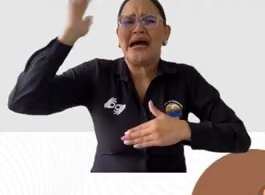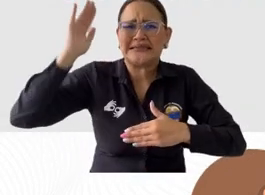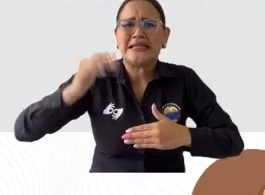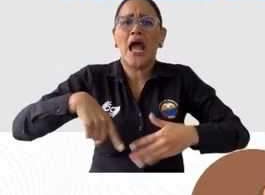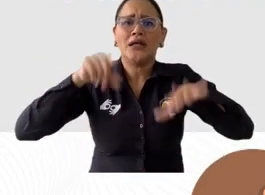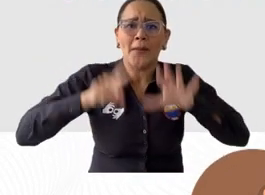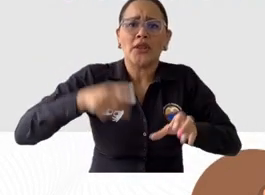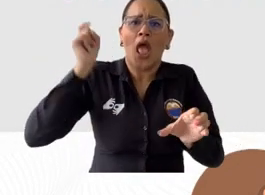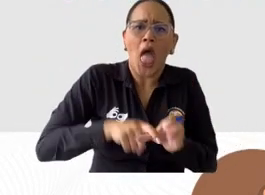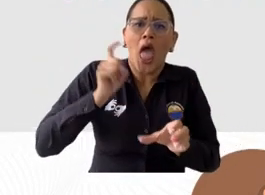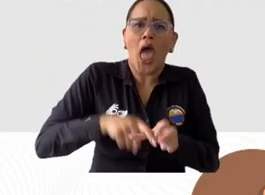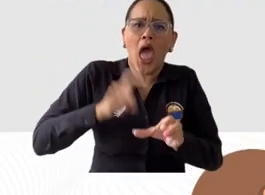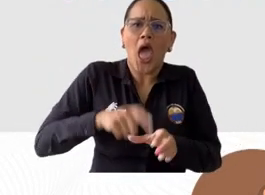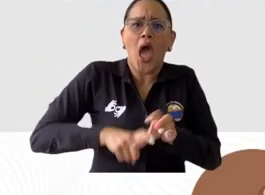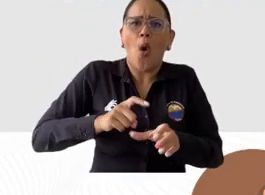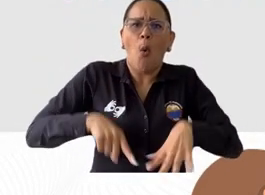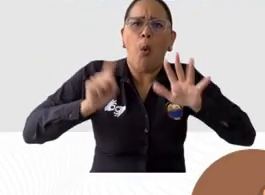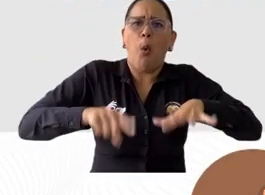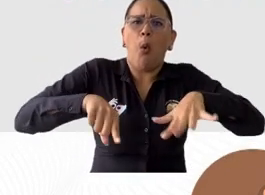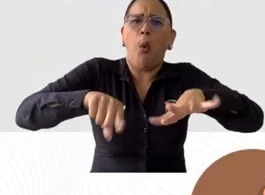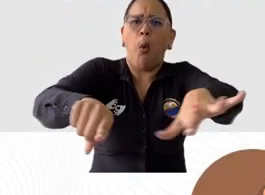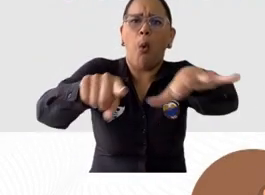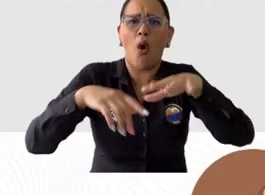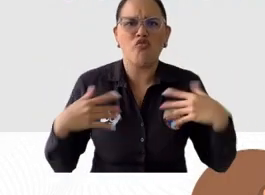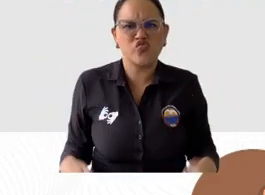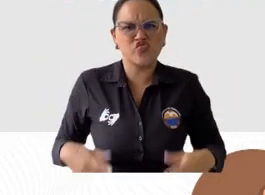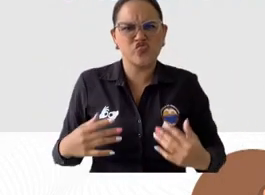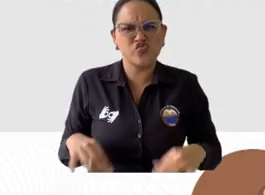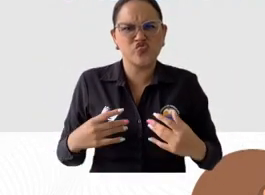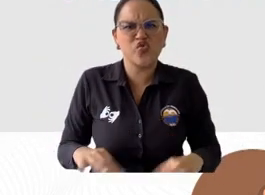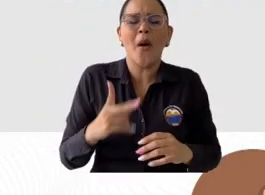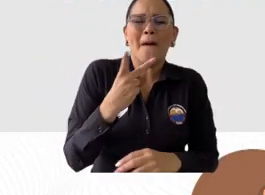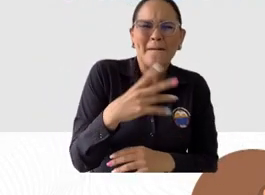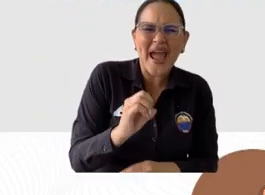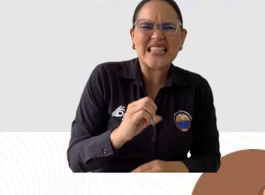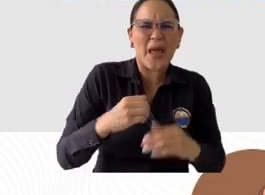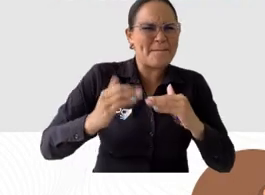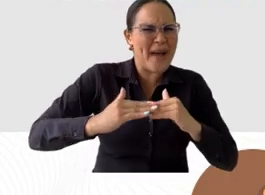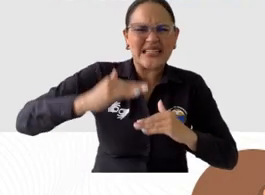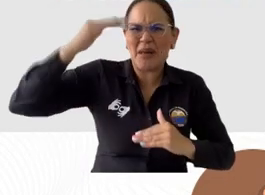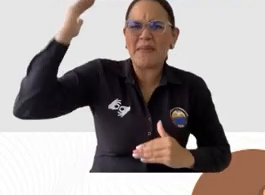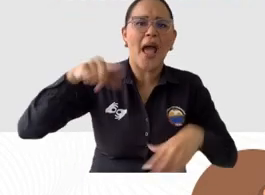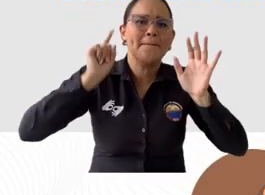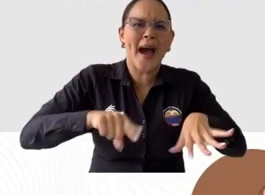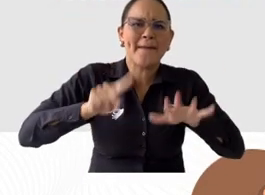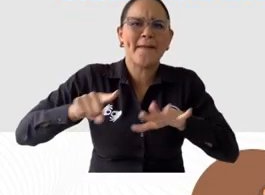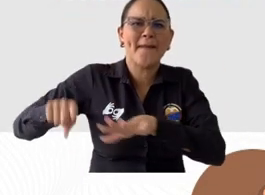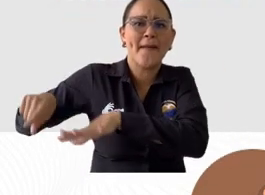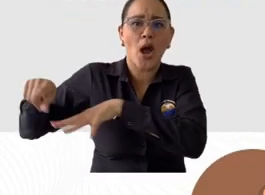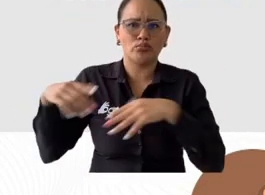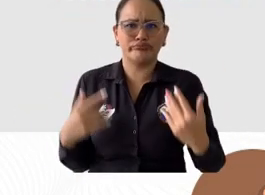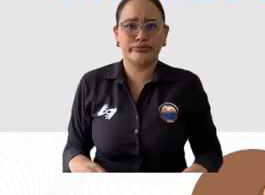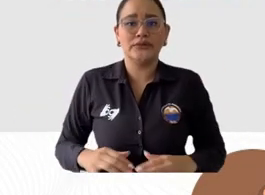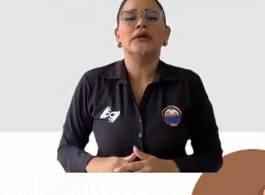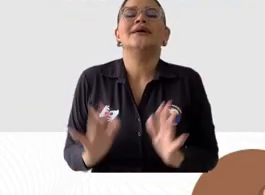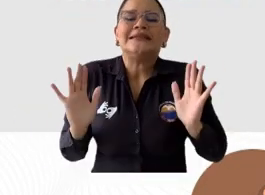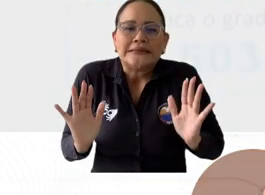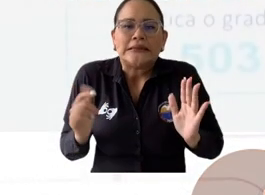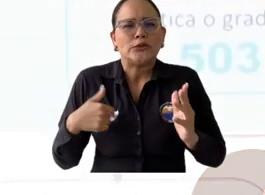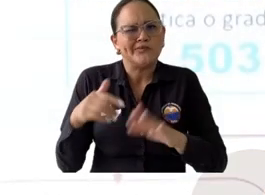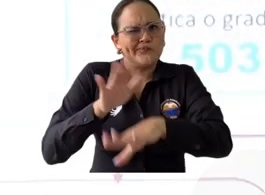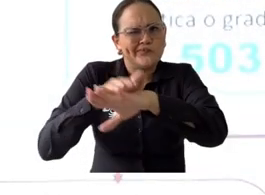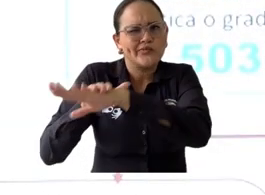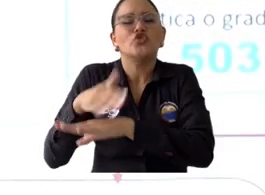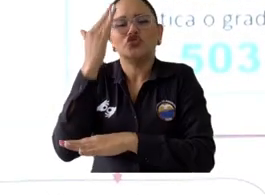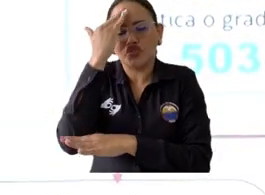el doble de la duración de un programa. Y aquí quiero detenerme a hacer una reflexión. Yo entiendo la situación difícil que a veces se presenta en la vida. Yo más que nadie